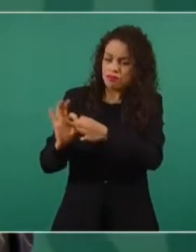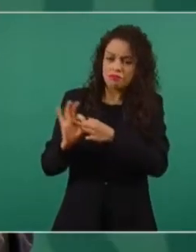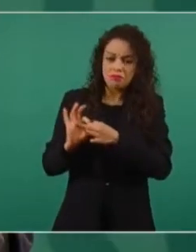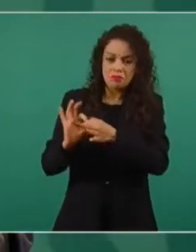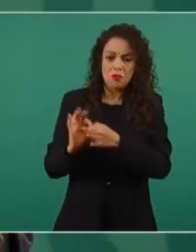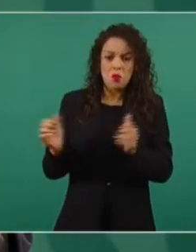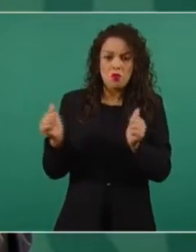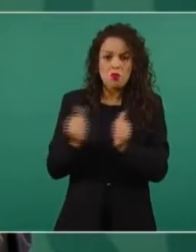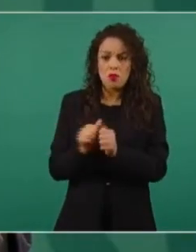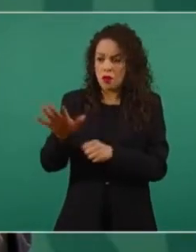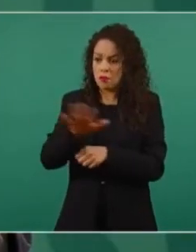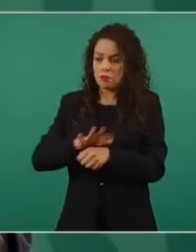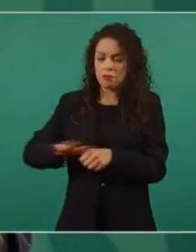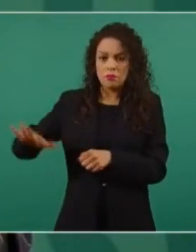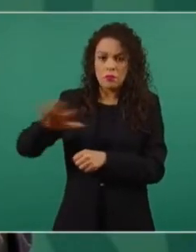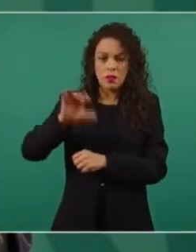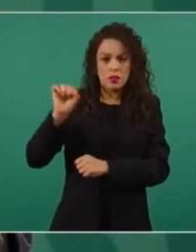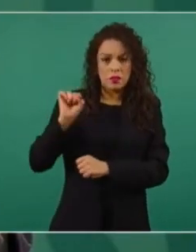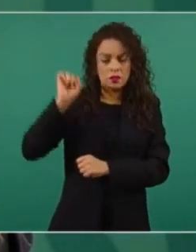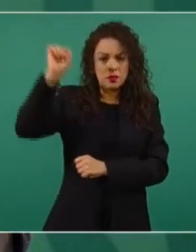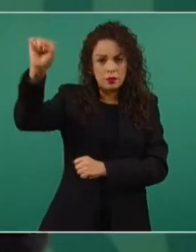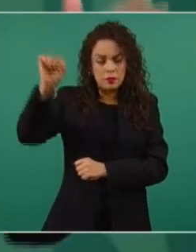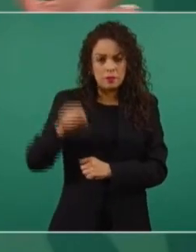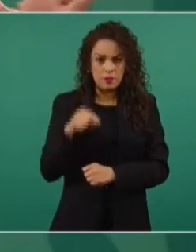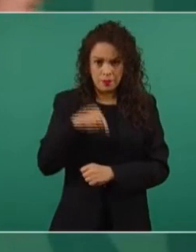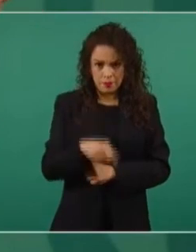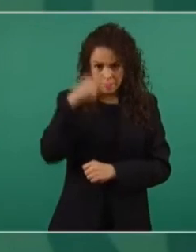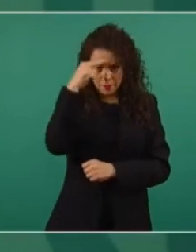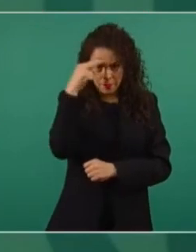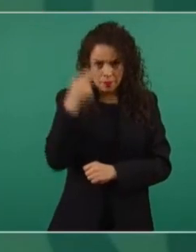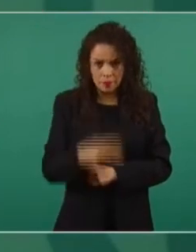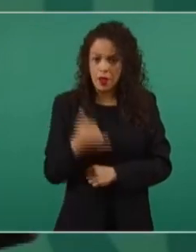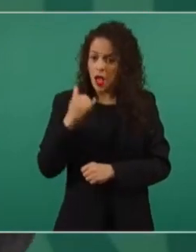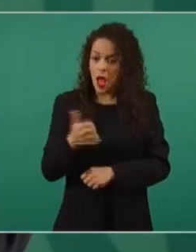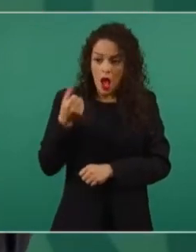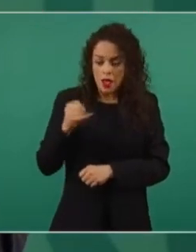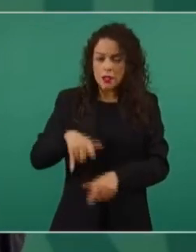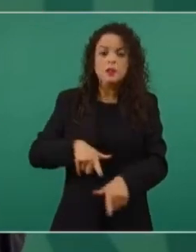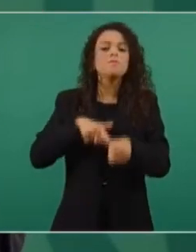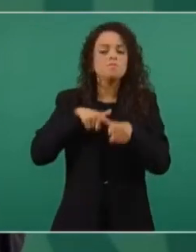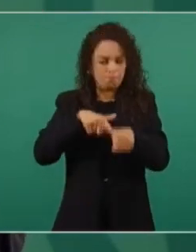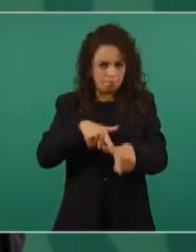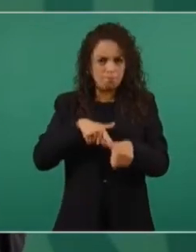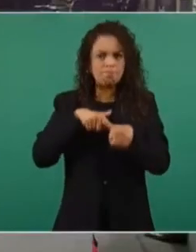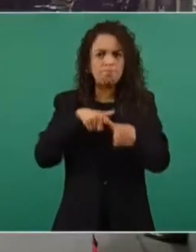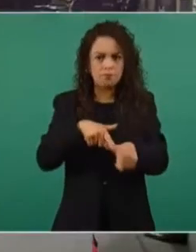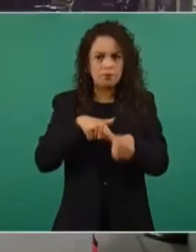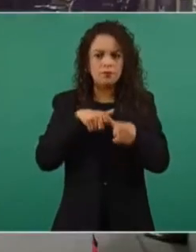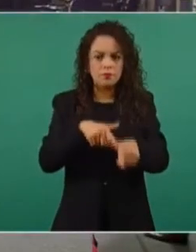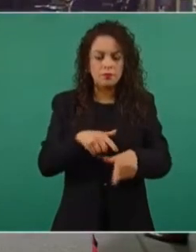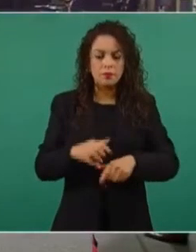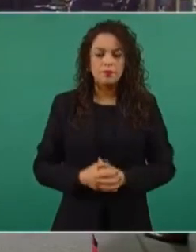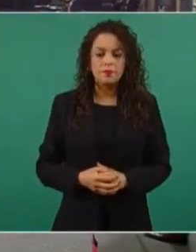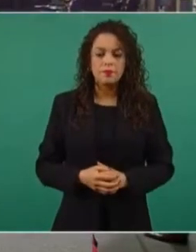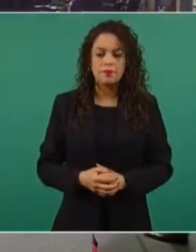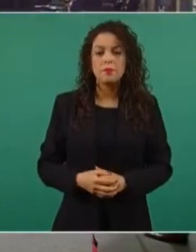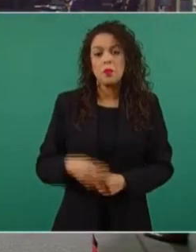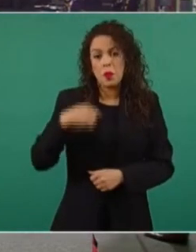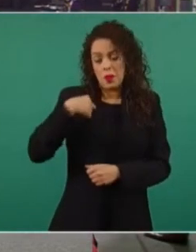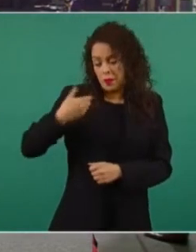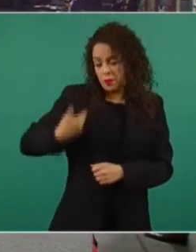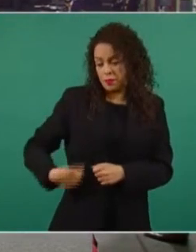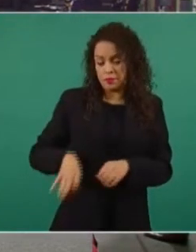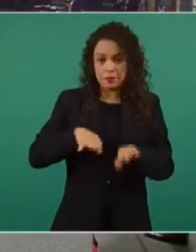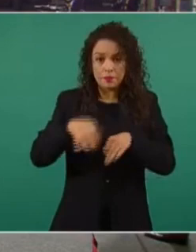obrero del país. Y vamos a seguir así. Y a mí como periodista, presidente,